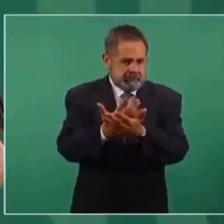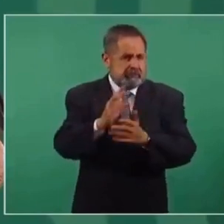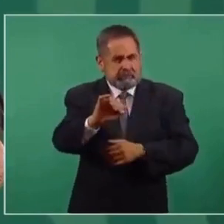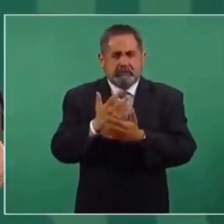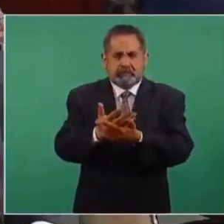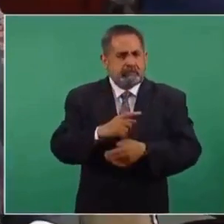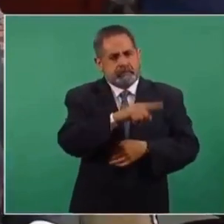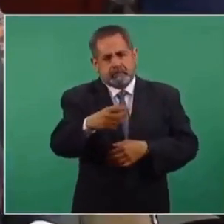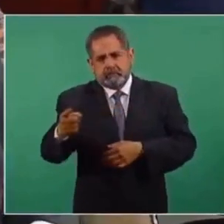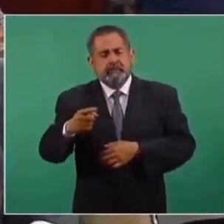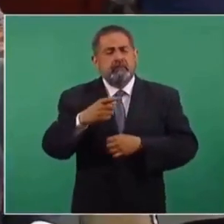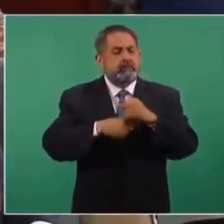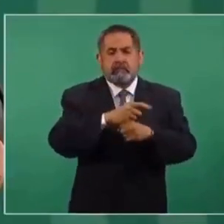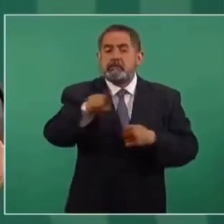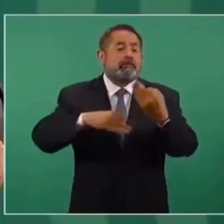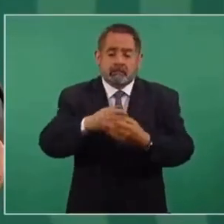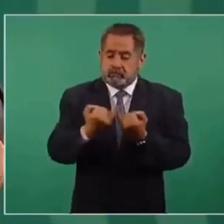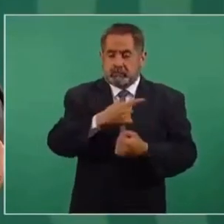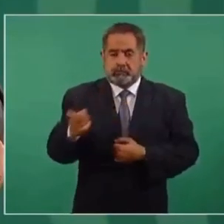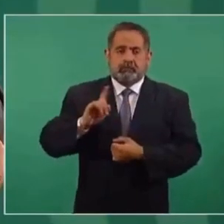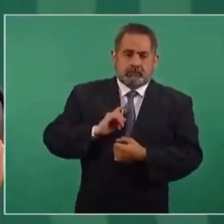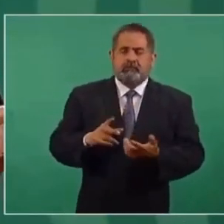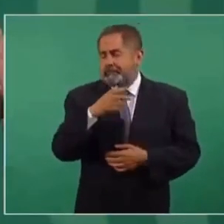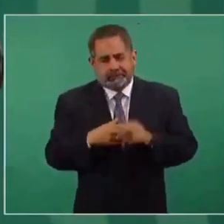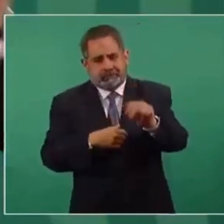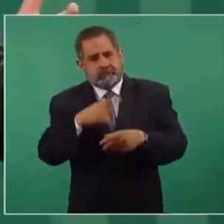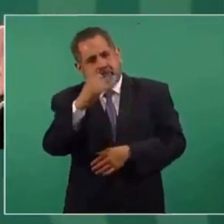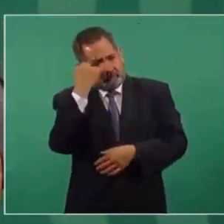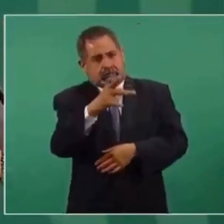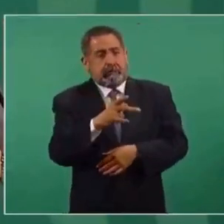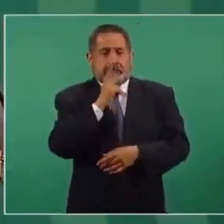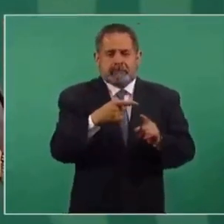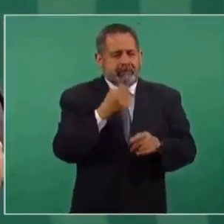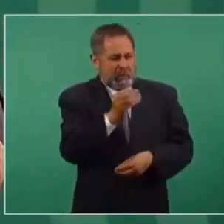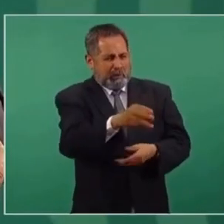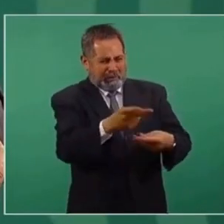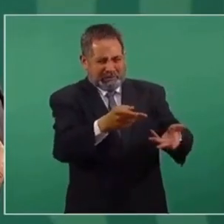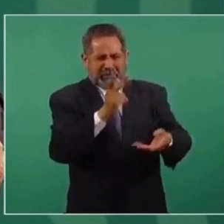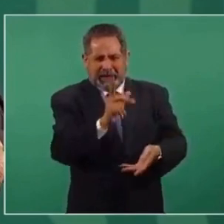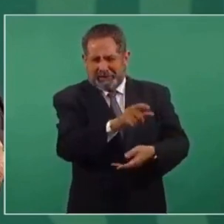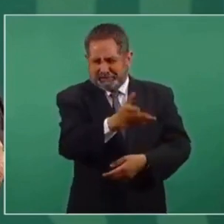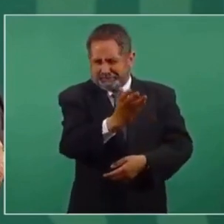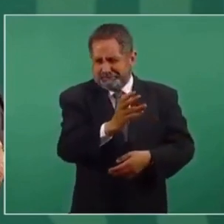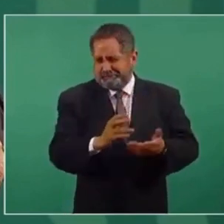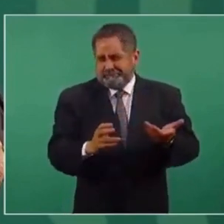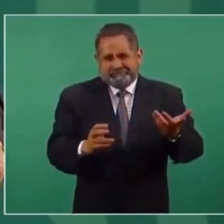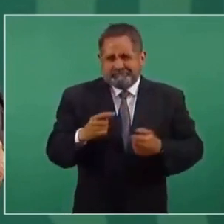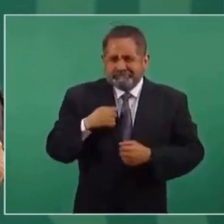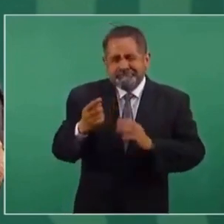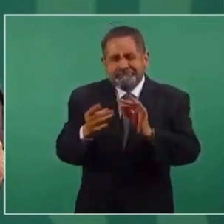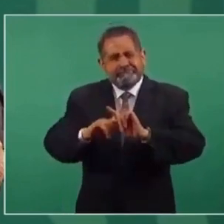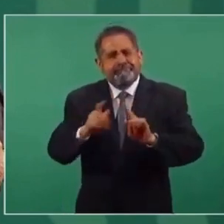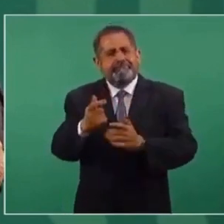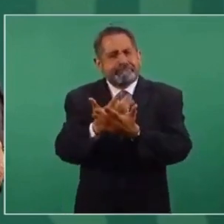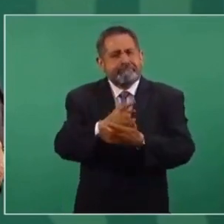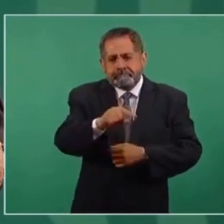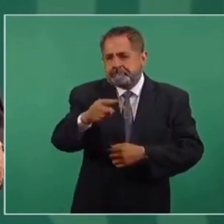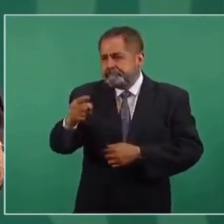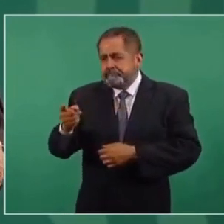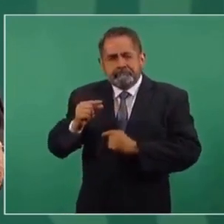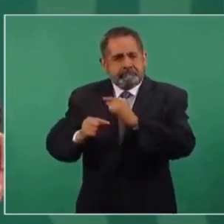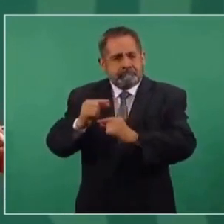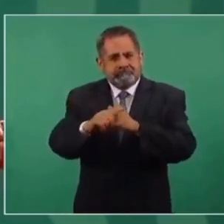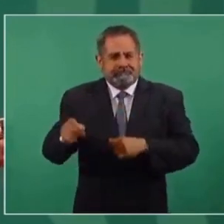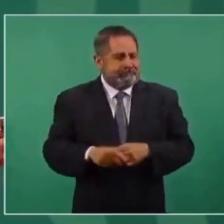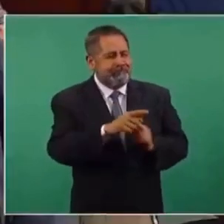nos esperen. ¿Hasta que les toque por edad? Hasta que nos toque a todos. ¿Entonces está descartado? No, bueno, esa es su interpretación. Pónganlo así. Pero yo lo explico de que va poco a poco.